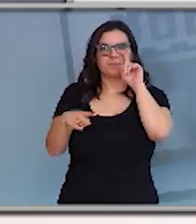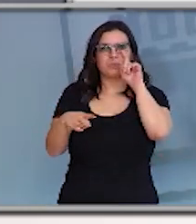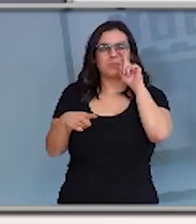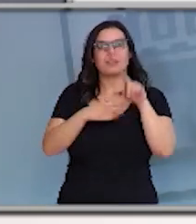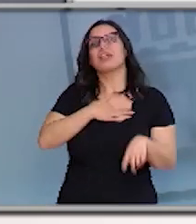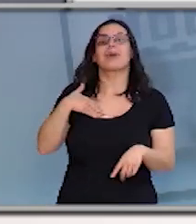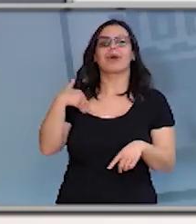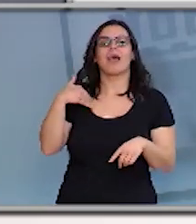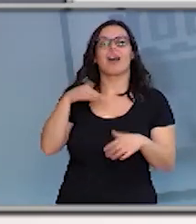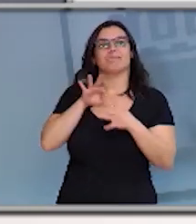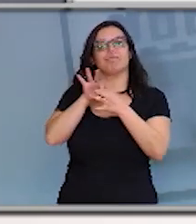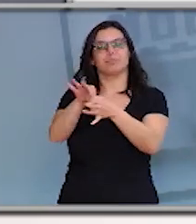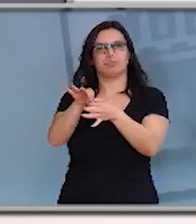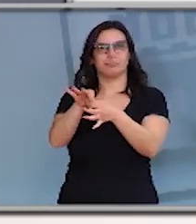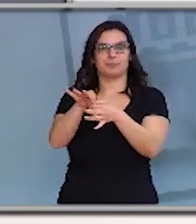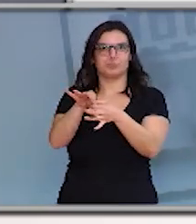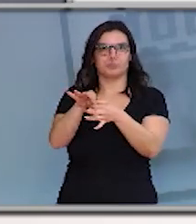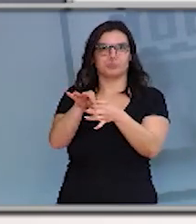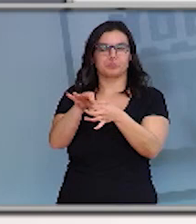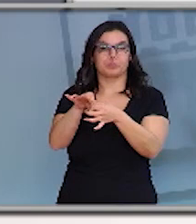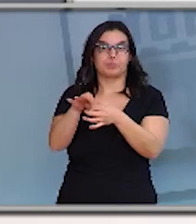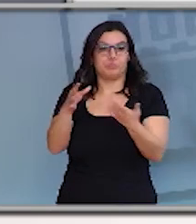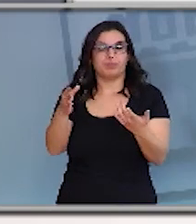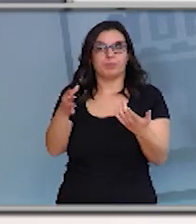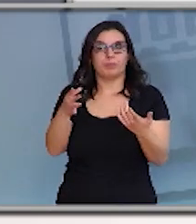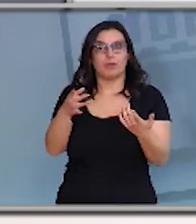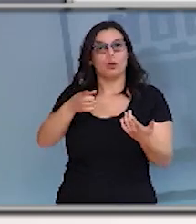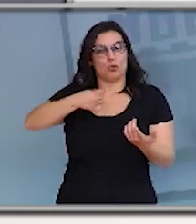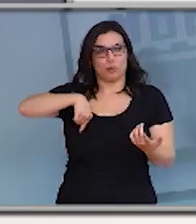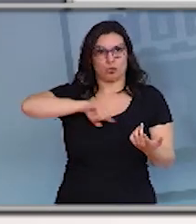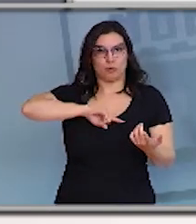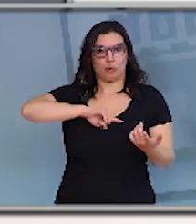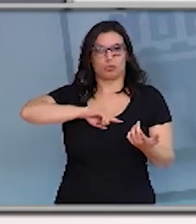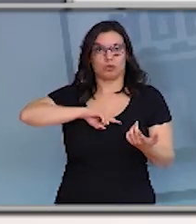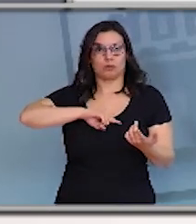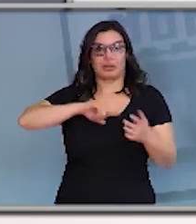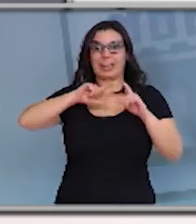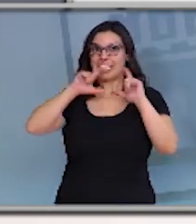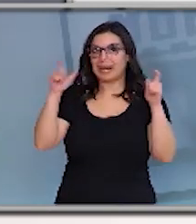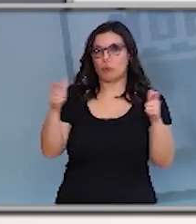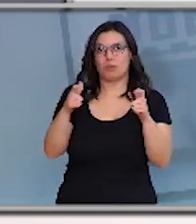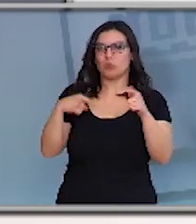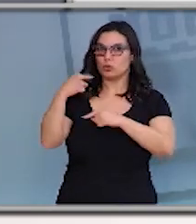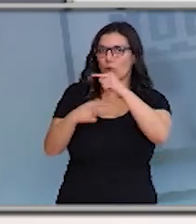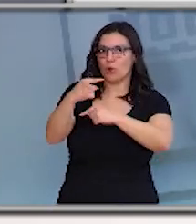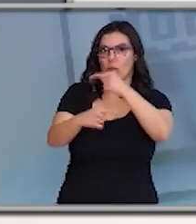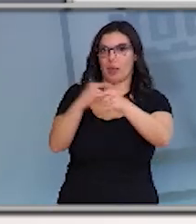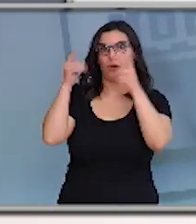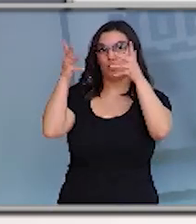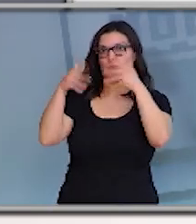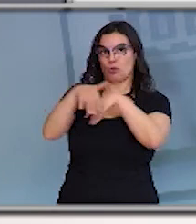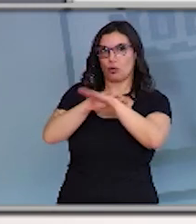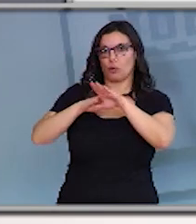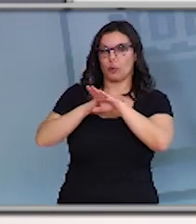relacionar con el, de la mesma manera que nosotros nos estamos reunindo todos os días en Consejo de Gobierno,